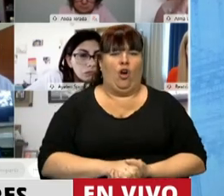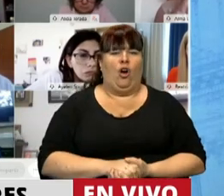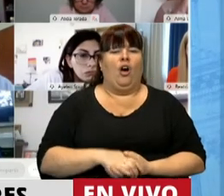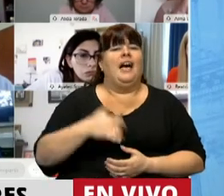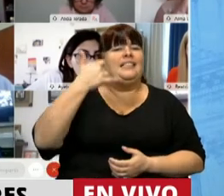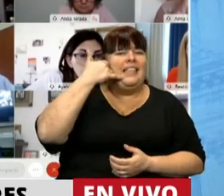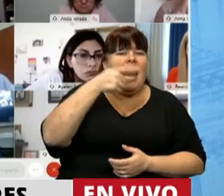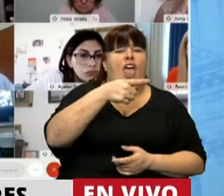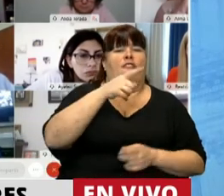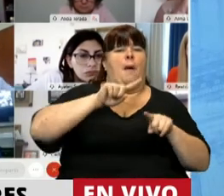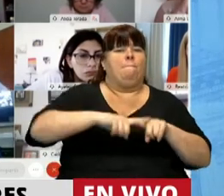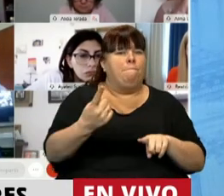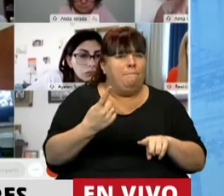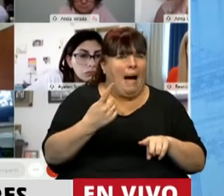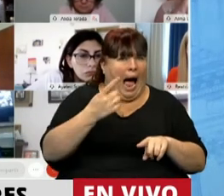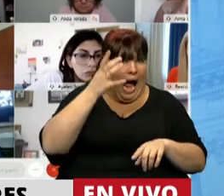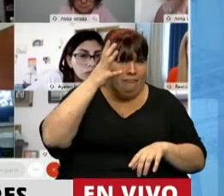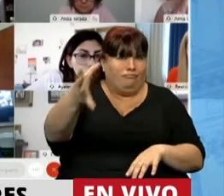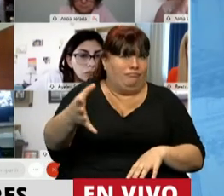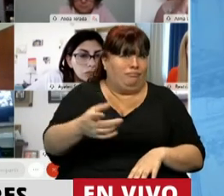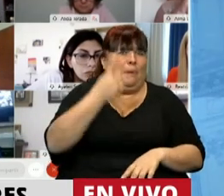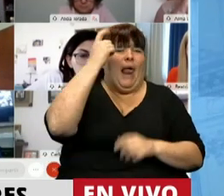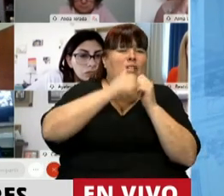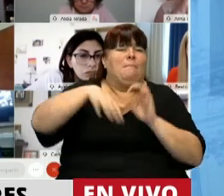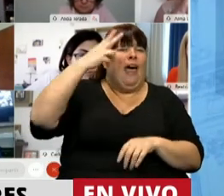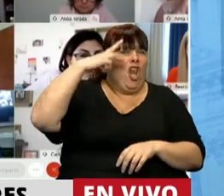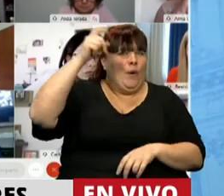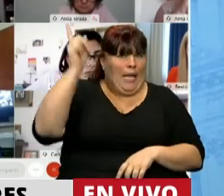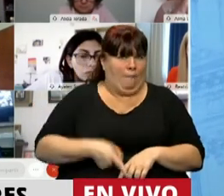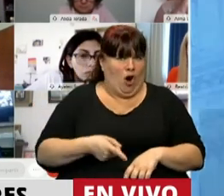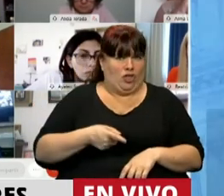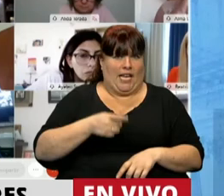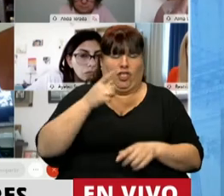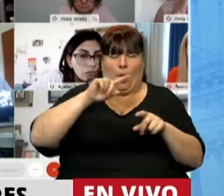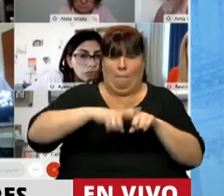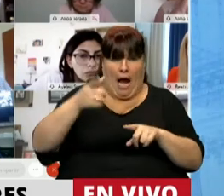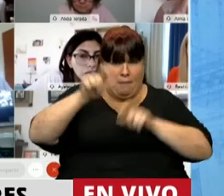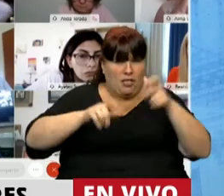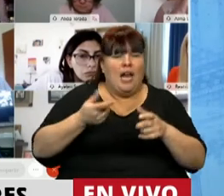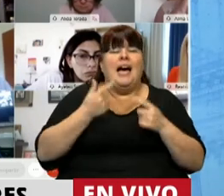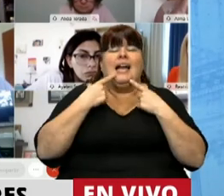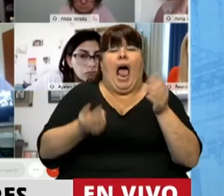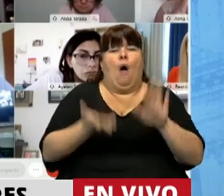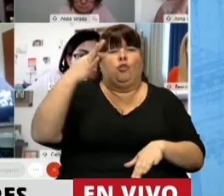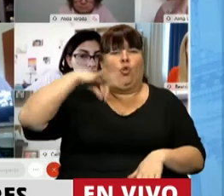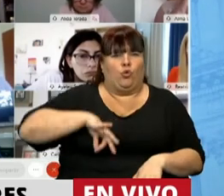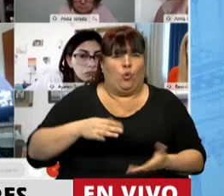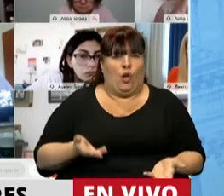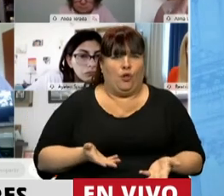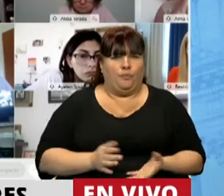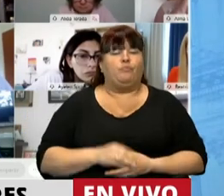Los telefónicos hicieron un paro enorme, histórico, con más del 90% de acatamiento y reclamo por aumento de salarios.